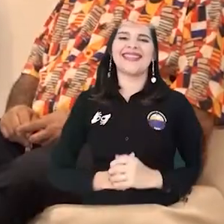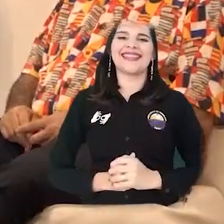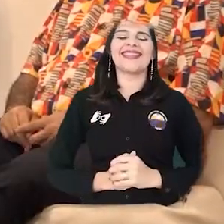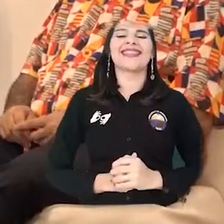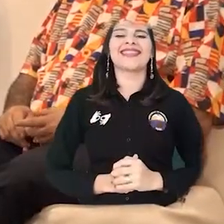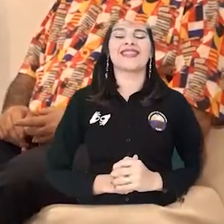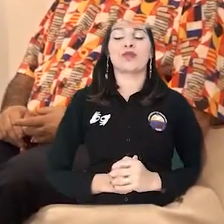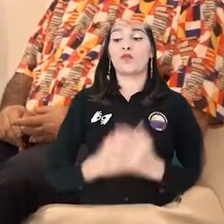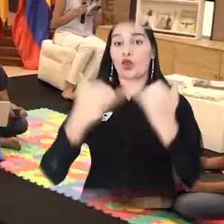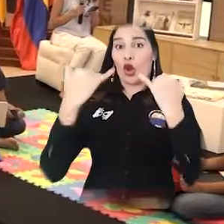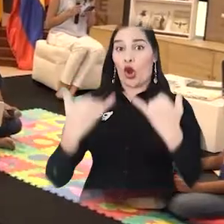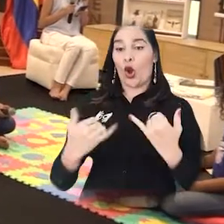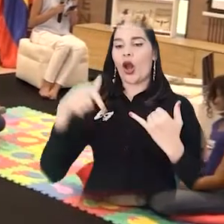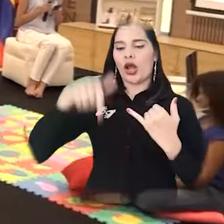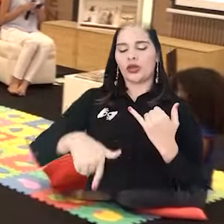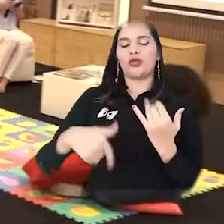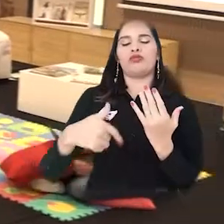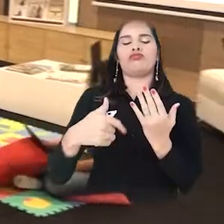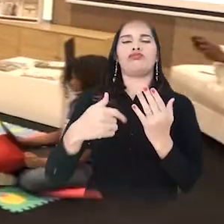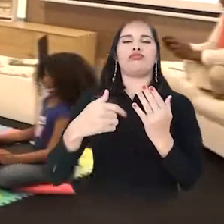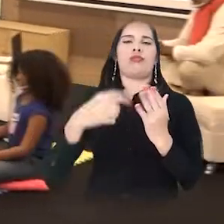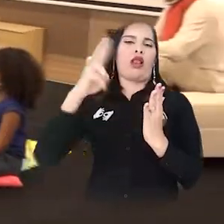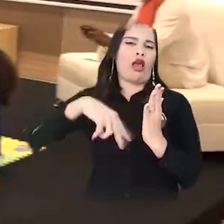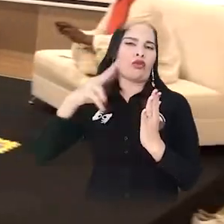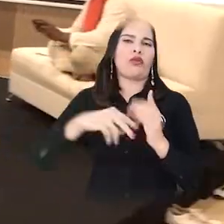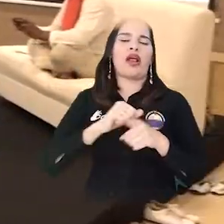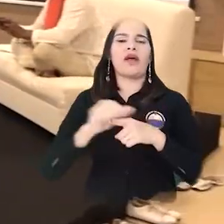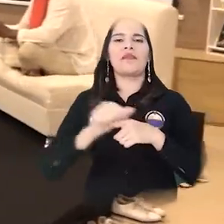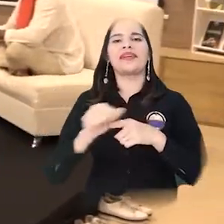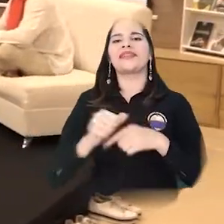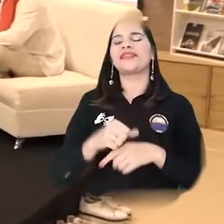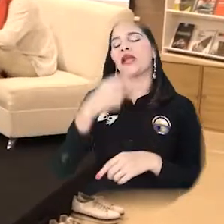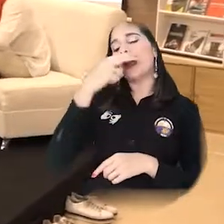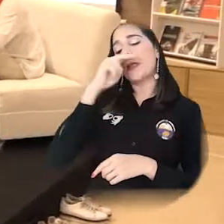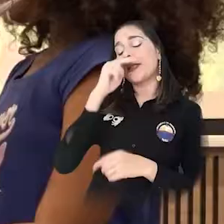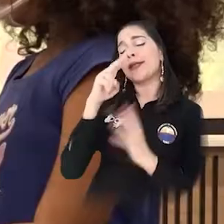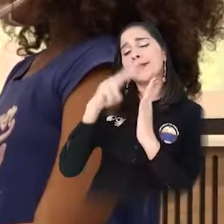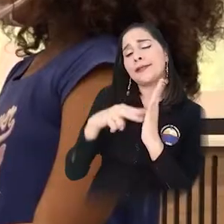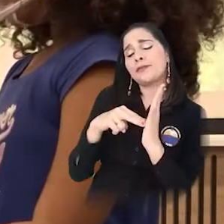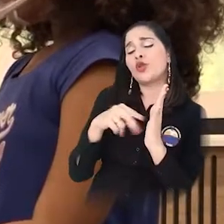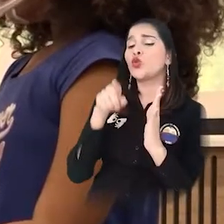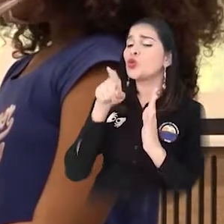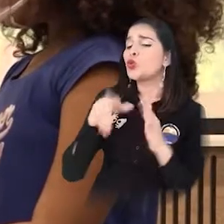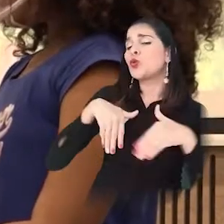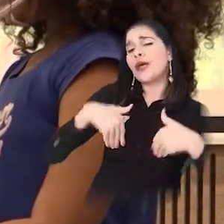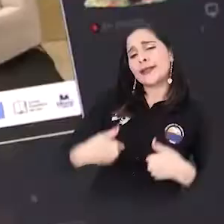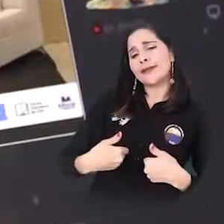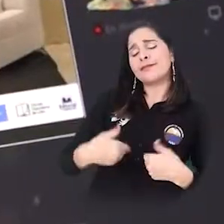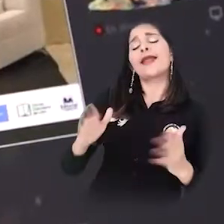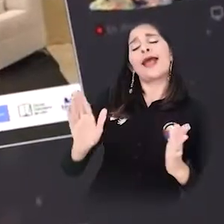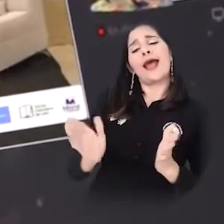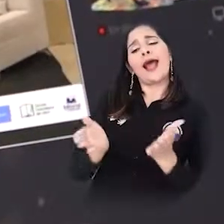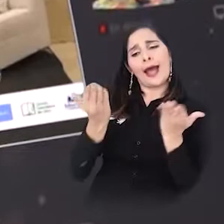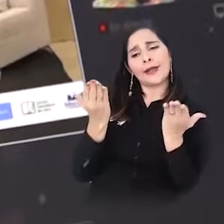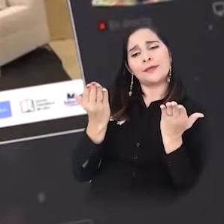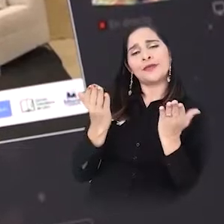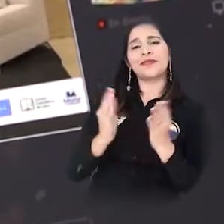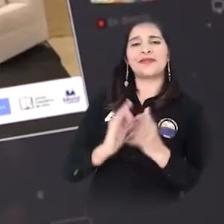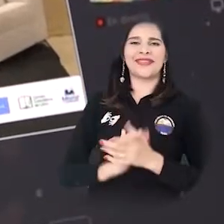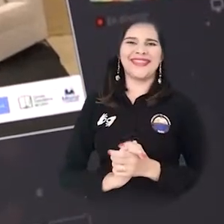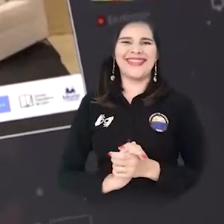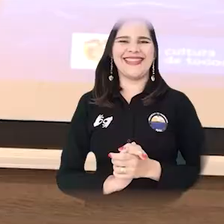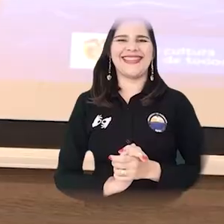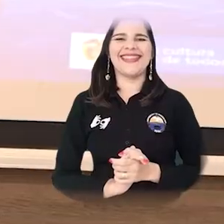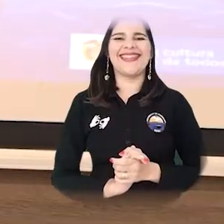Aquí estamos en simultánea en talleres de lectura. Hijito, si estás cansado, cuéntete, ya,